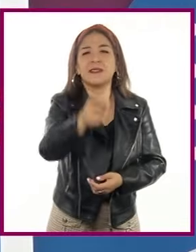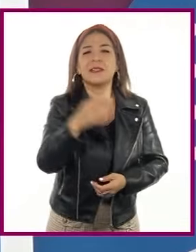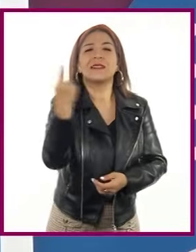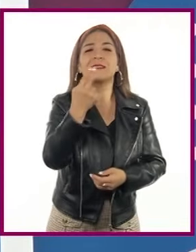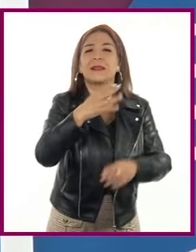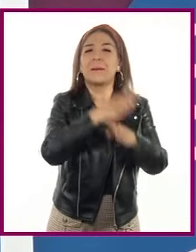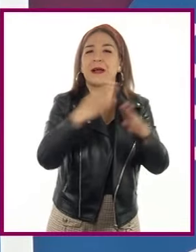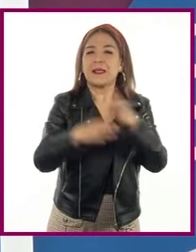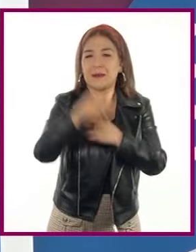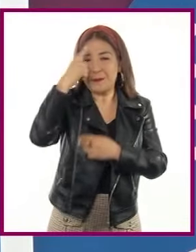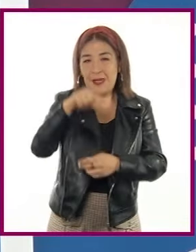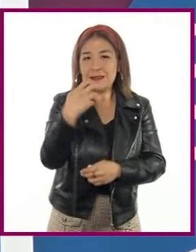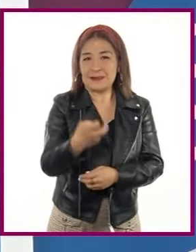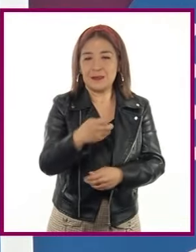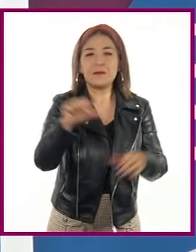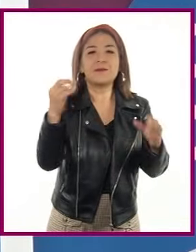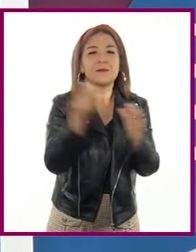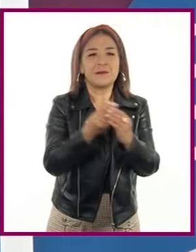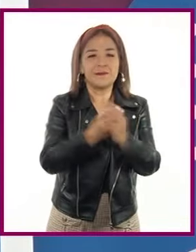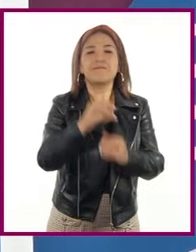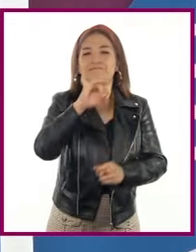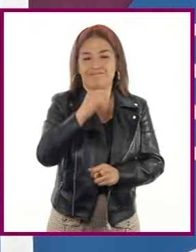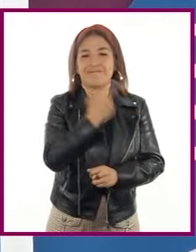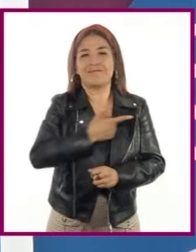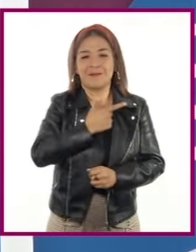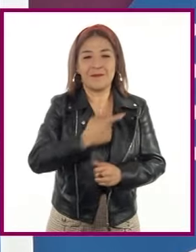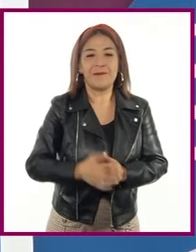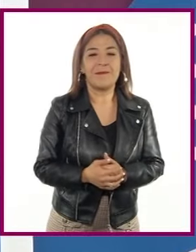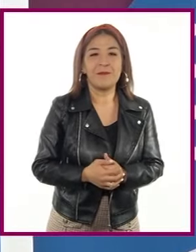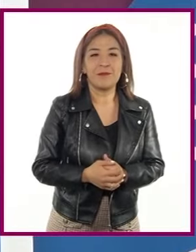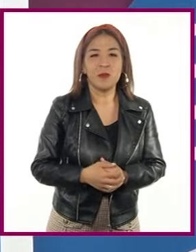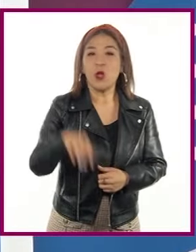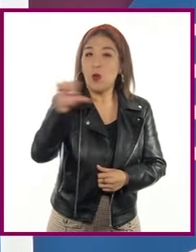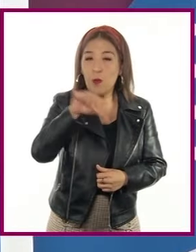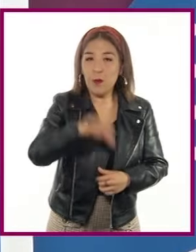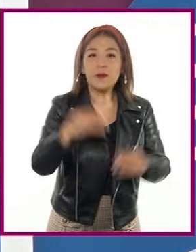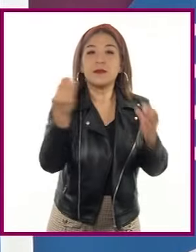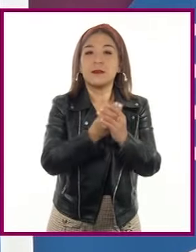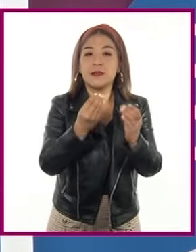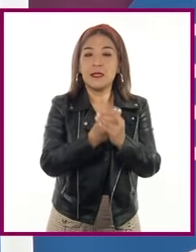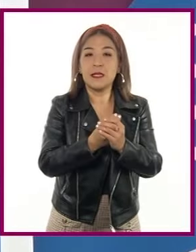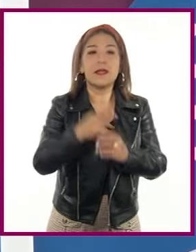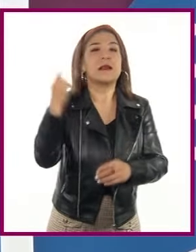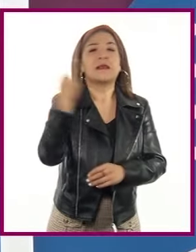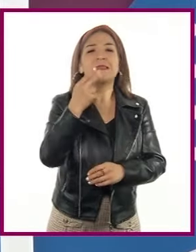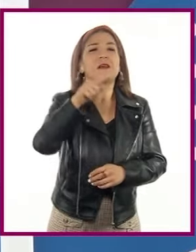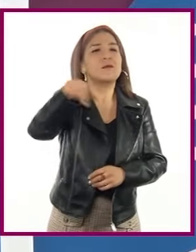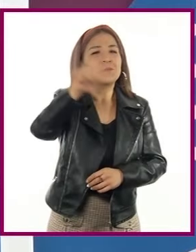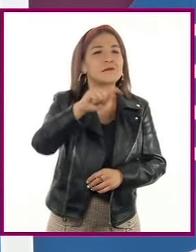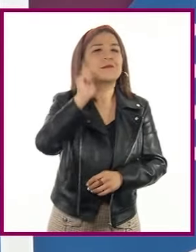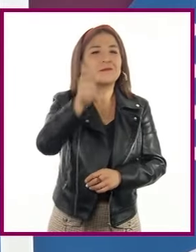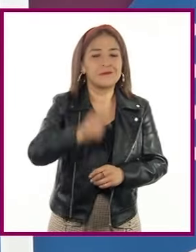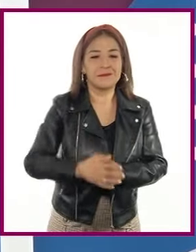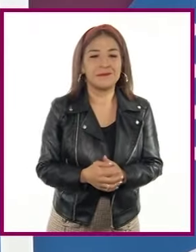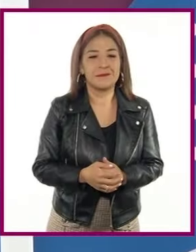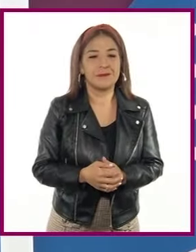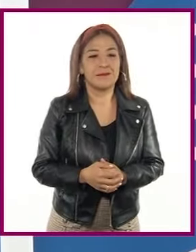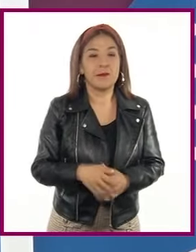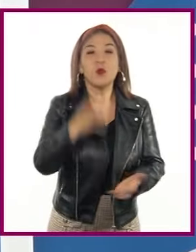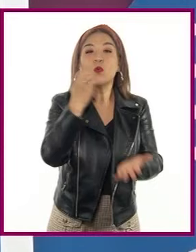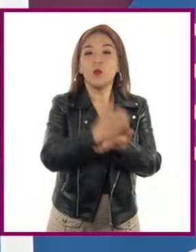¡Claro que sí! ¡Con gusto, maestro! Para el desarrollo de esta sesión, lo único que vamos a necesitar es